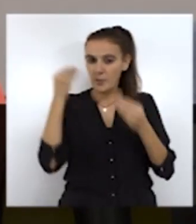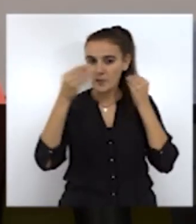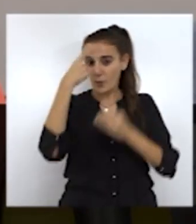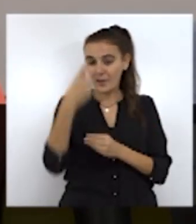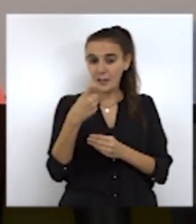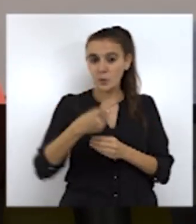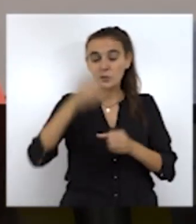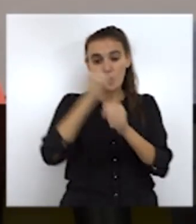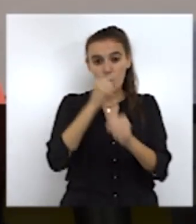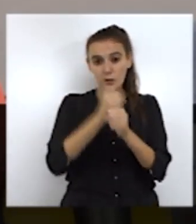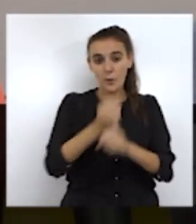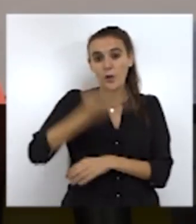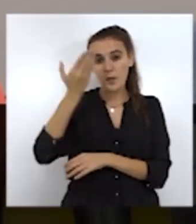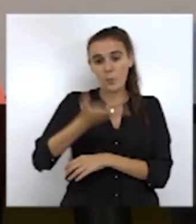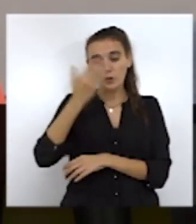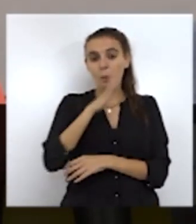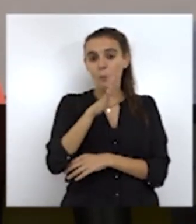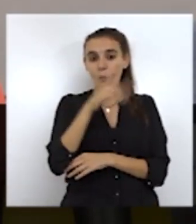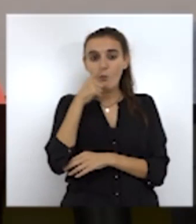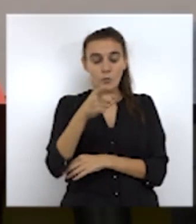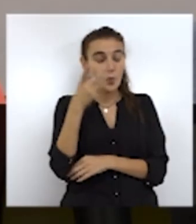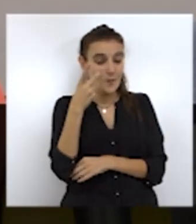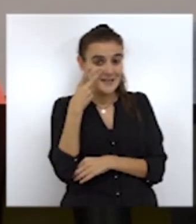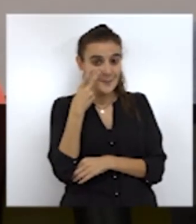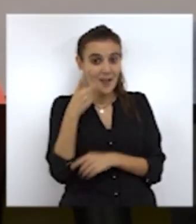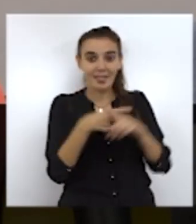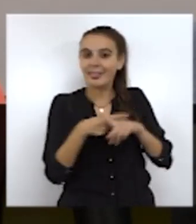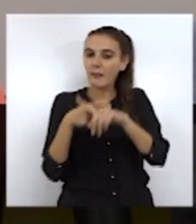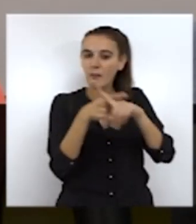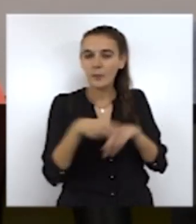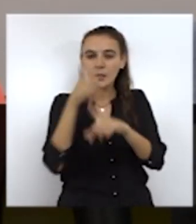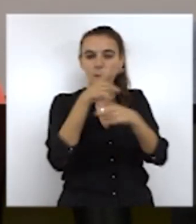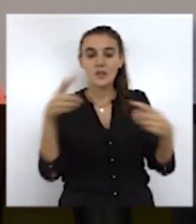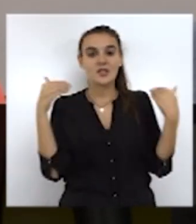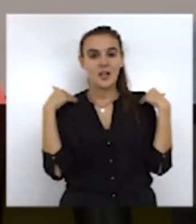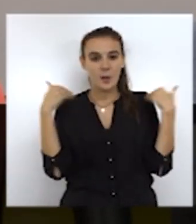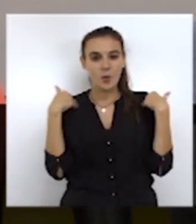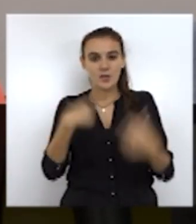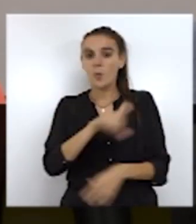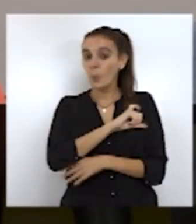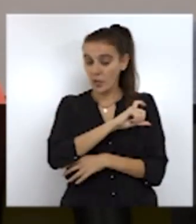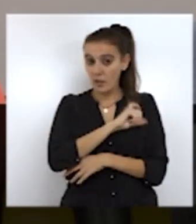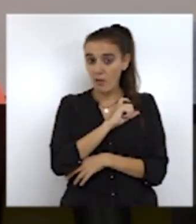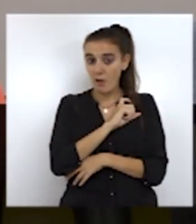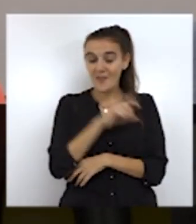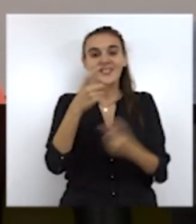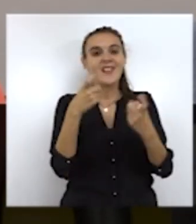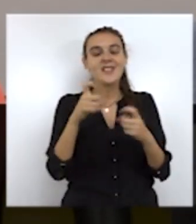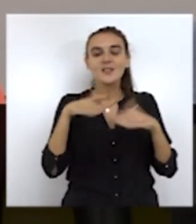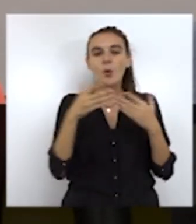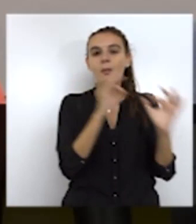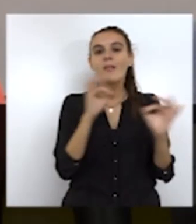una cuestión muy importante y esa es una de las razones también de mi visita, de compartir con los responsables policiales cuáles son las